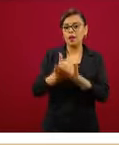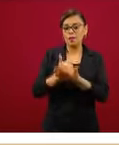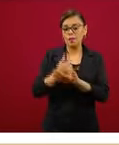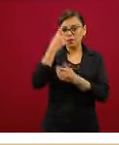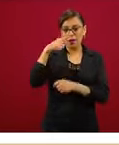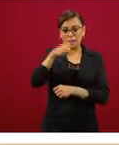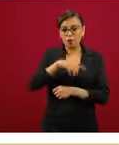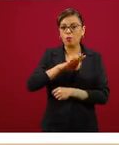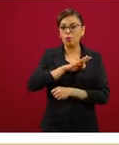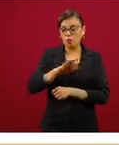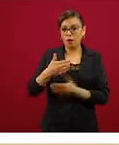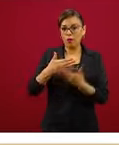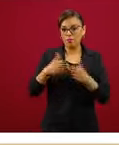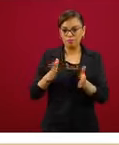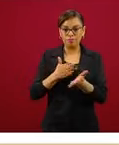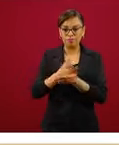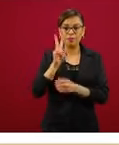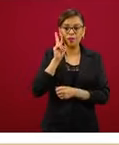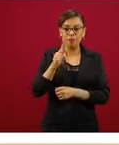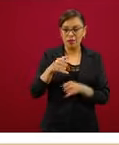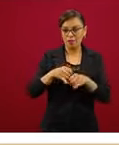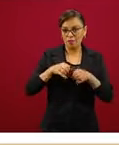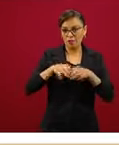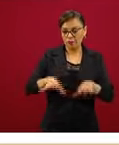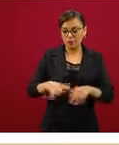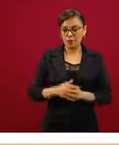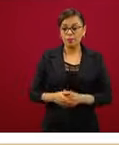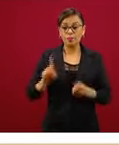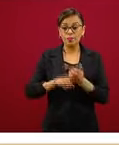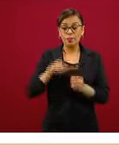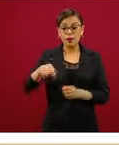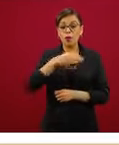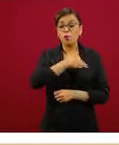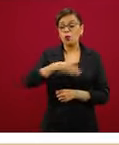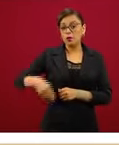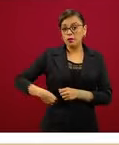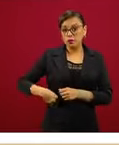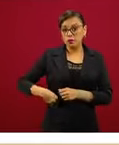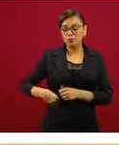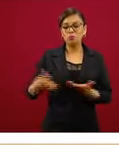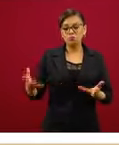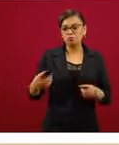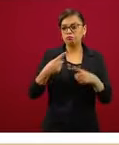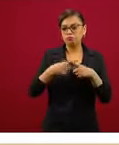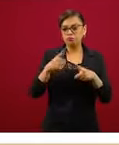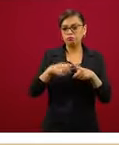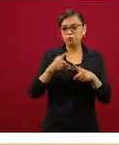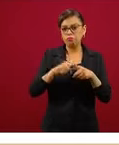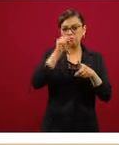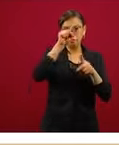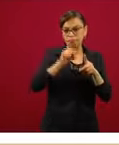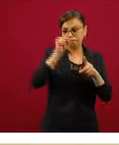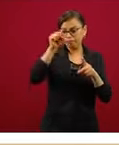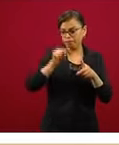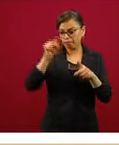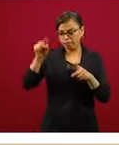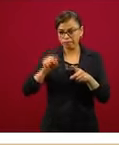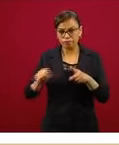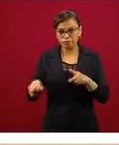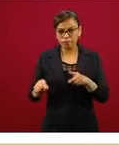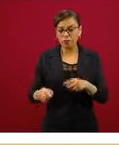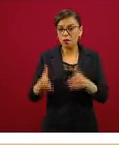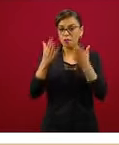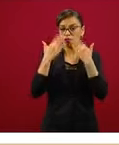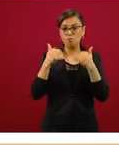mapa identifica la diversidad municipal y, como pueden ver, una gran cantidad del territorio se encuentra sin casos